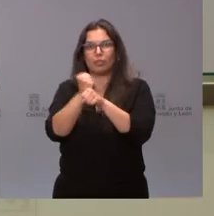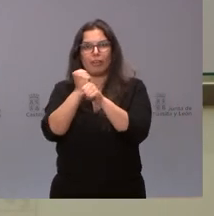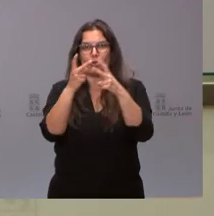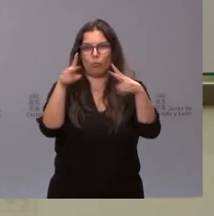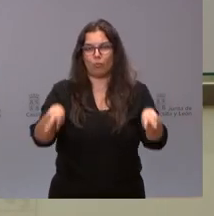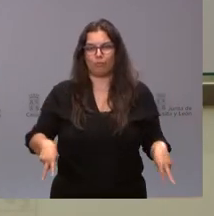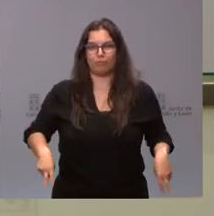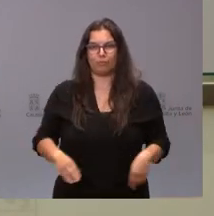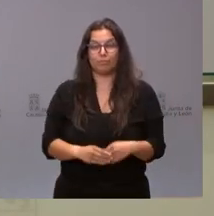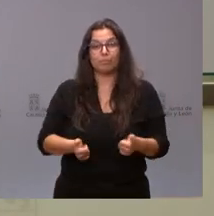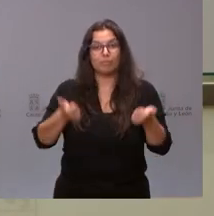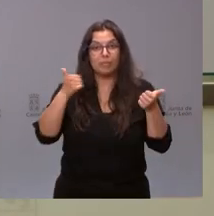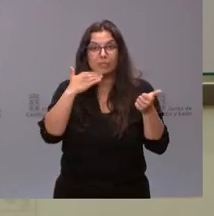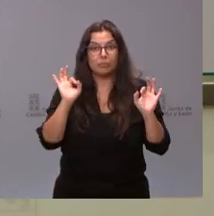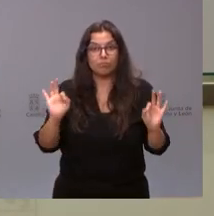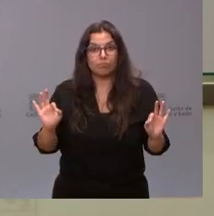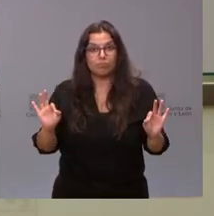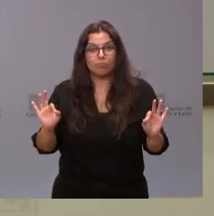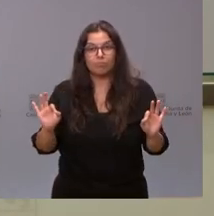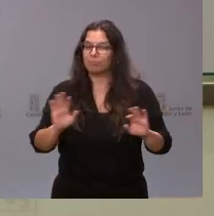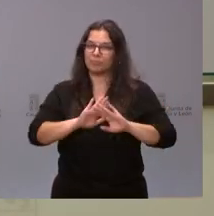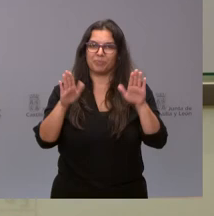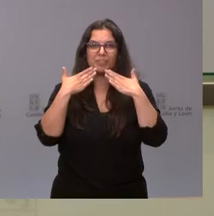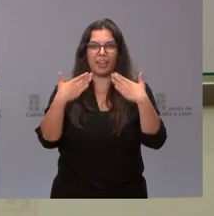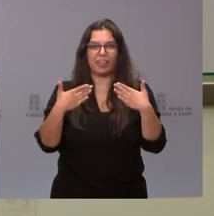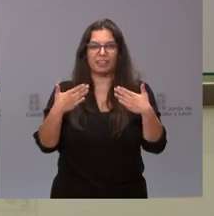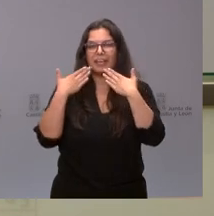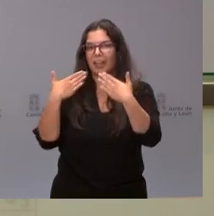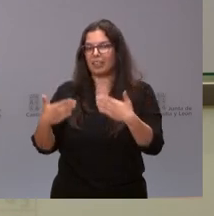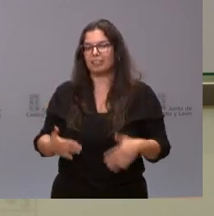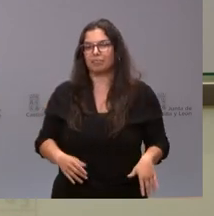¿Alguna cuestión más? Terminamos, gracias. Gracias.